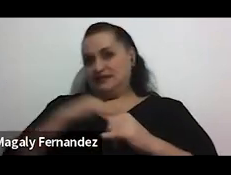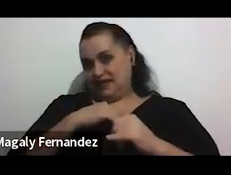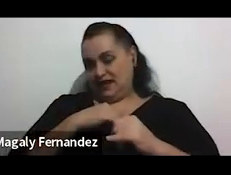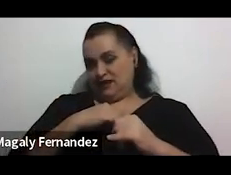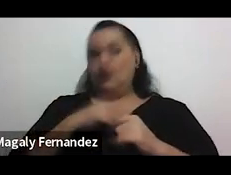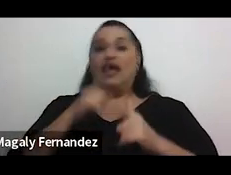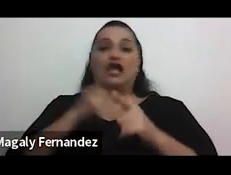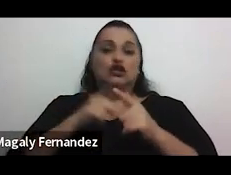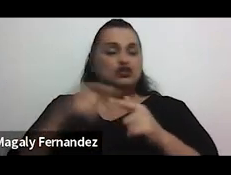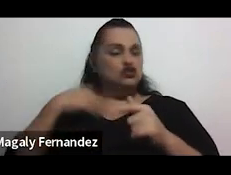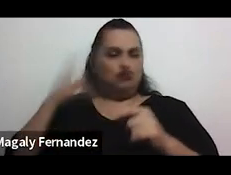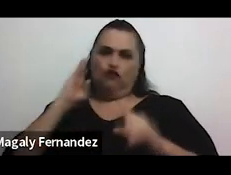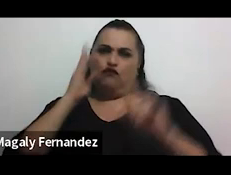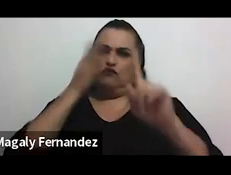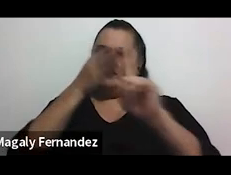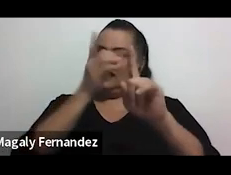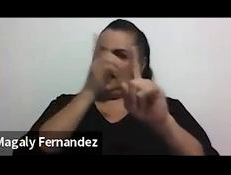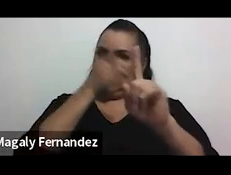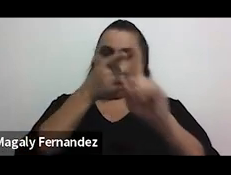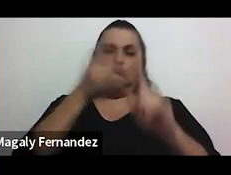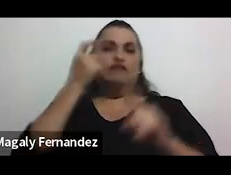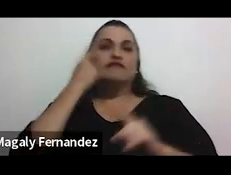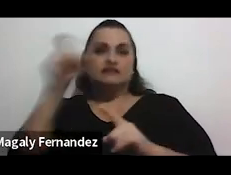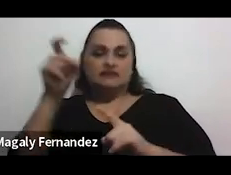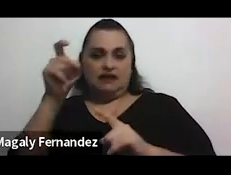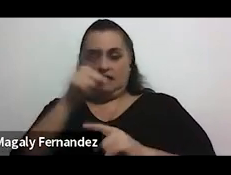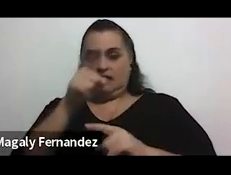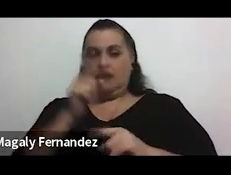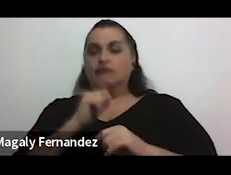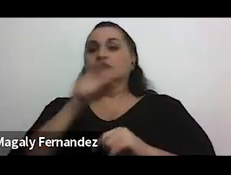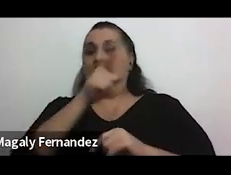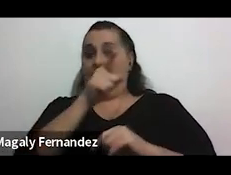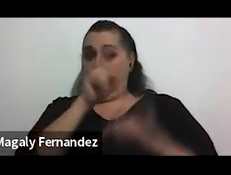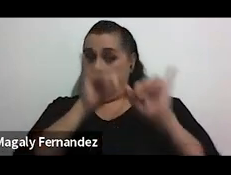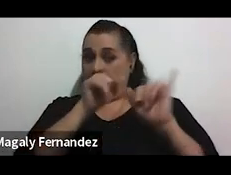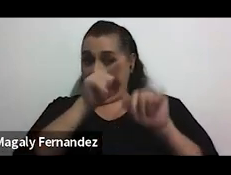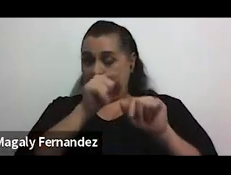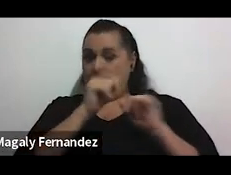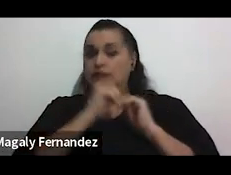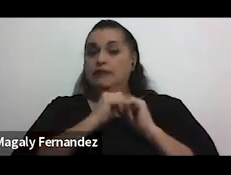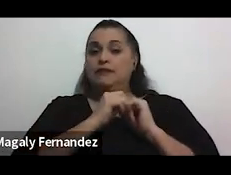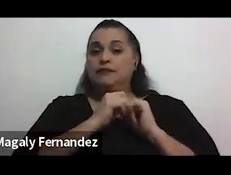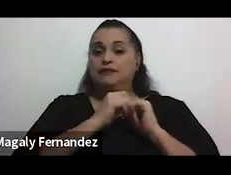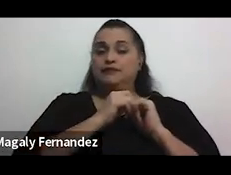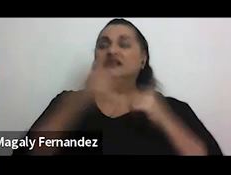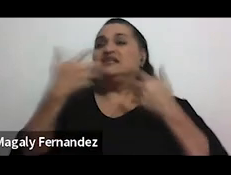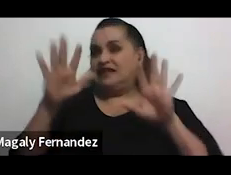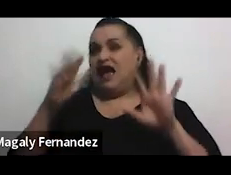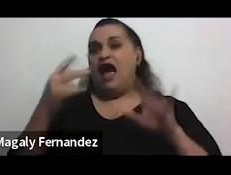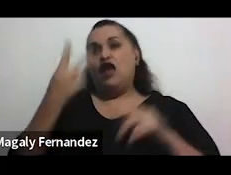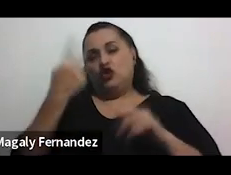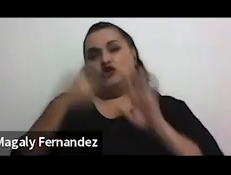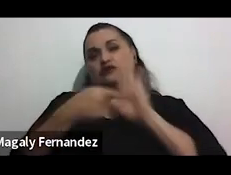entonces me fui directamente a la fiscalía y en la fiscalía este ya hemos tenido dos